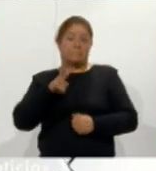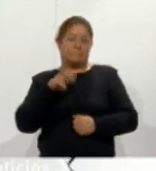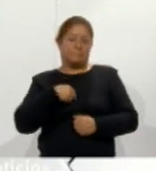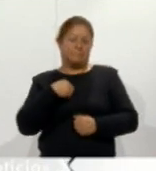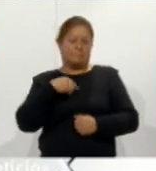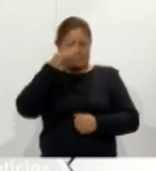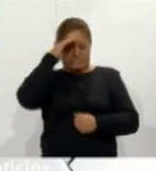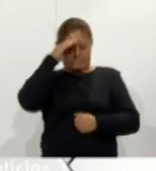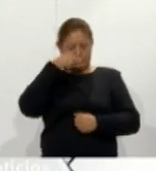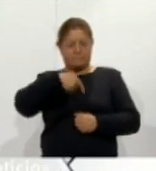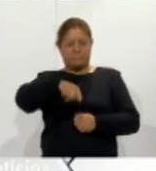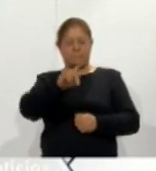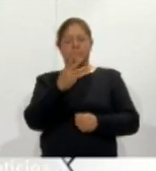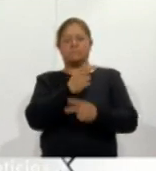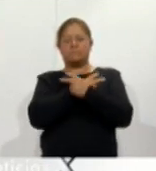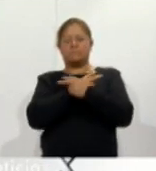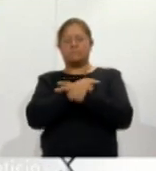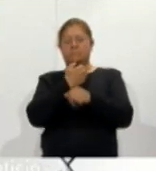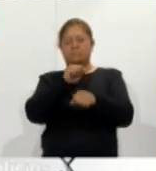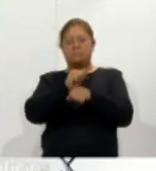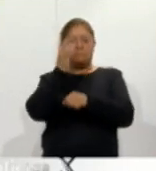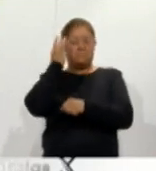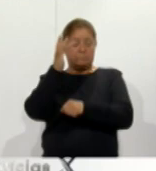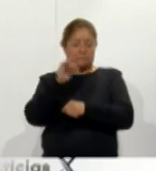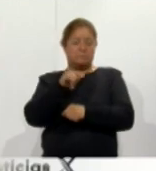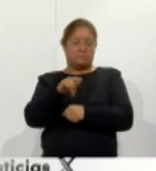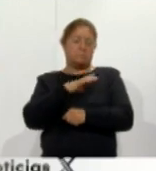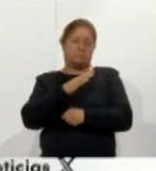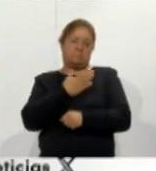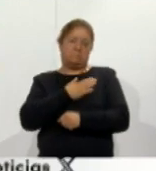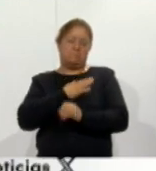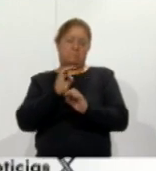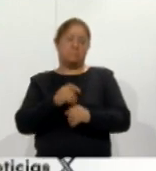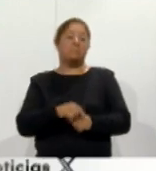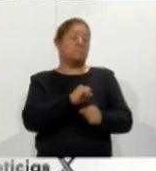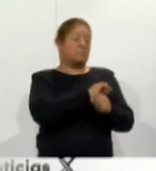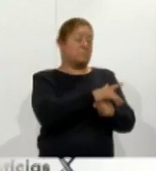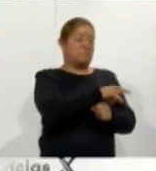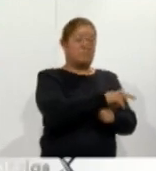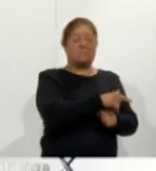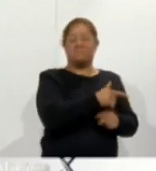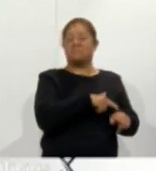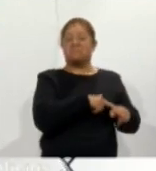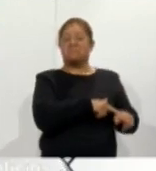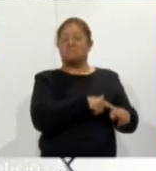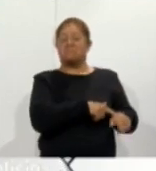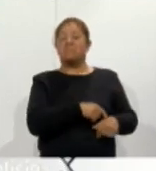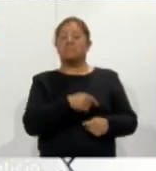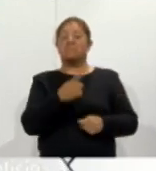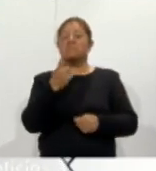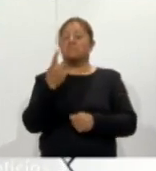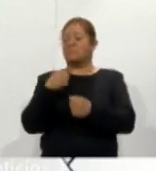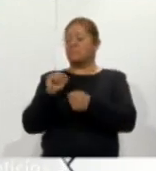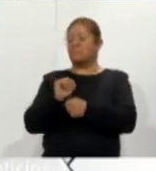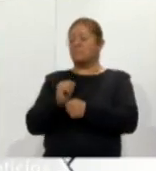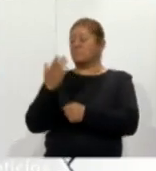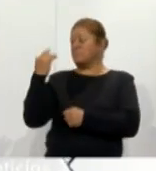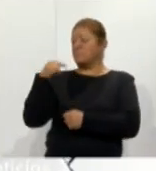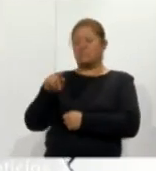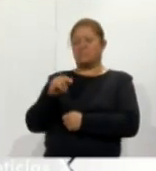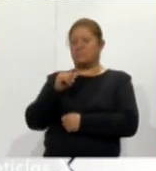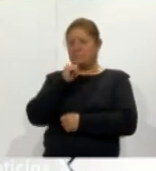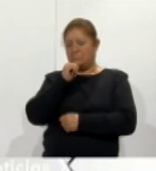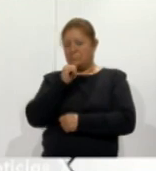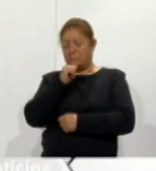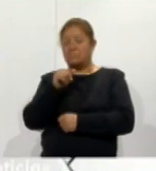el COVID la pandemia la semana pasada Santa no estuvo tan buena en esta estamos esperando mucho más